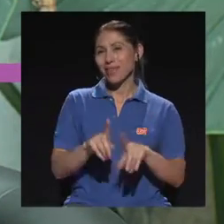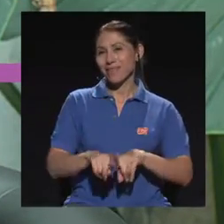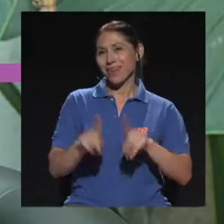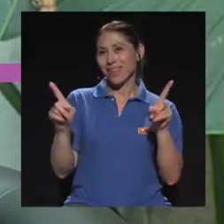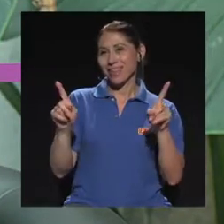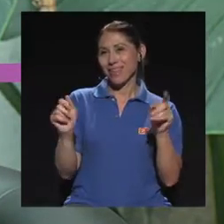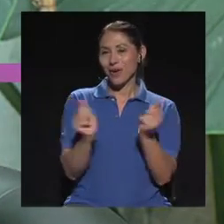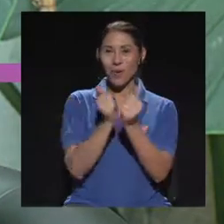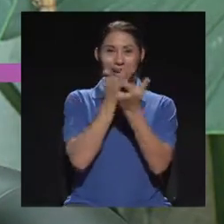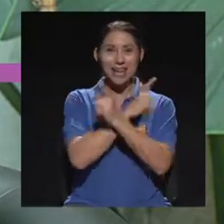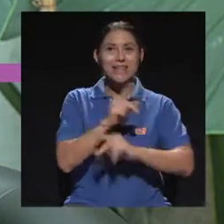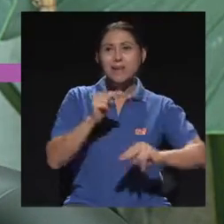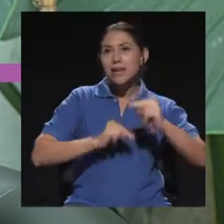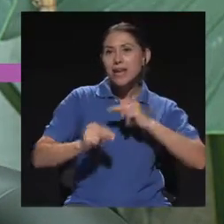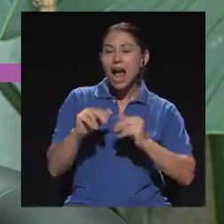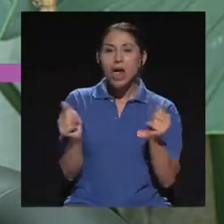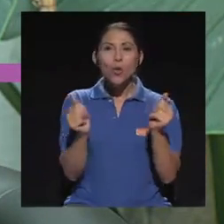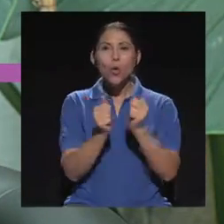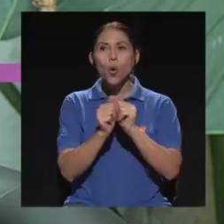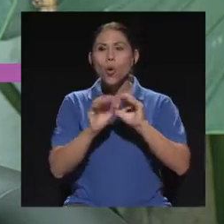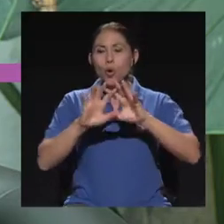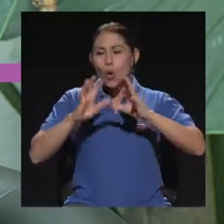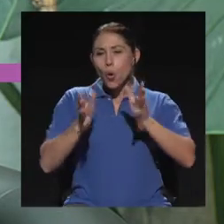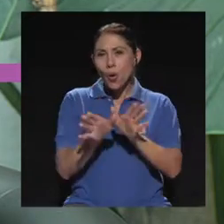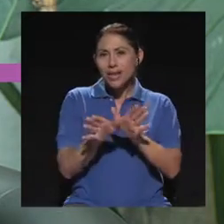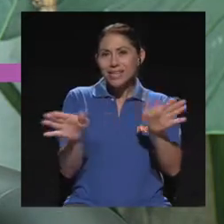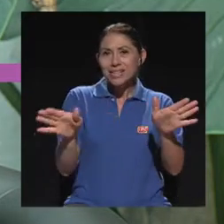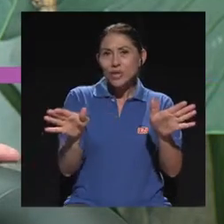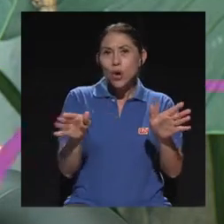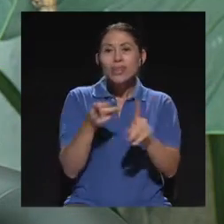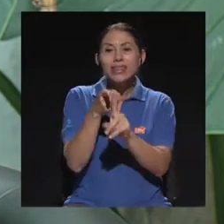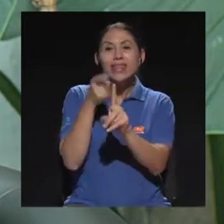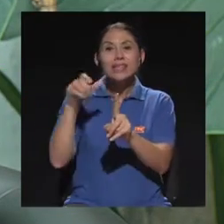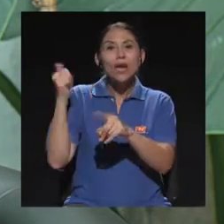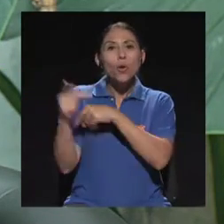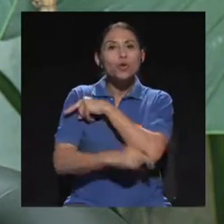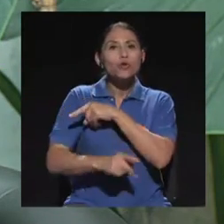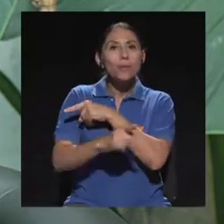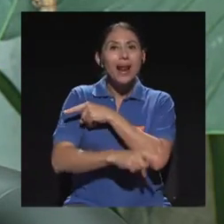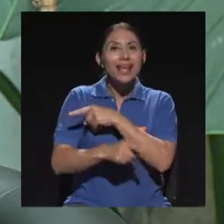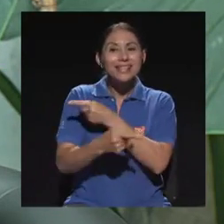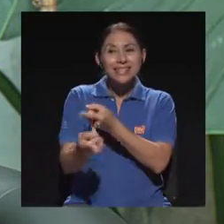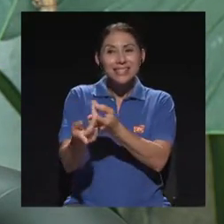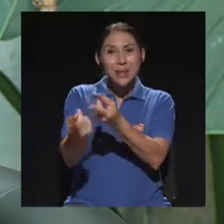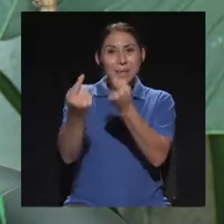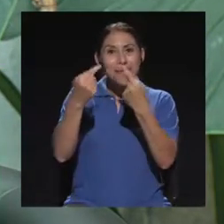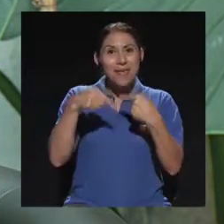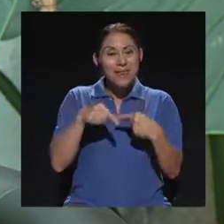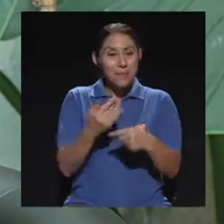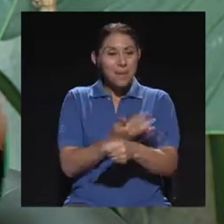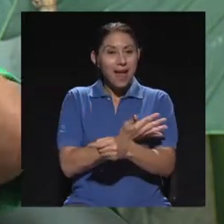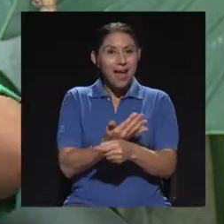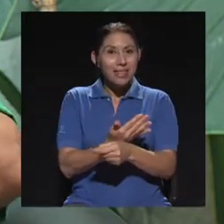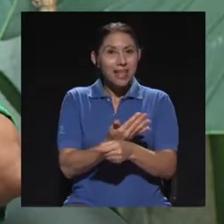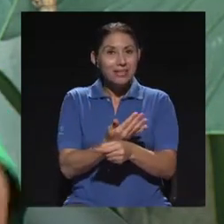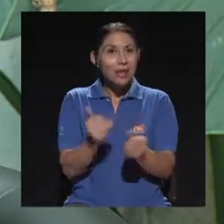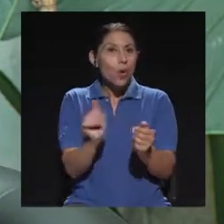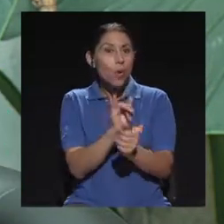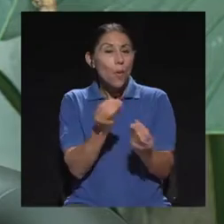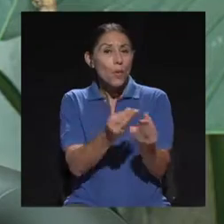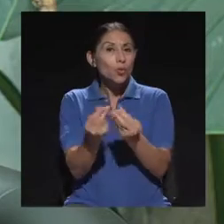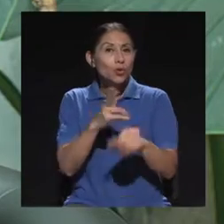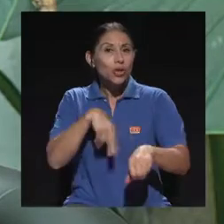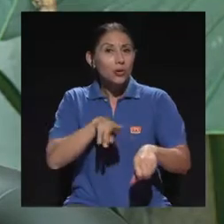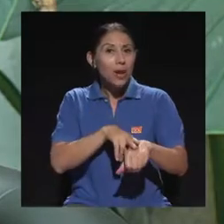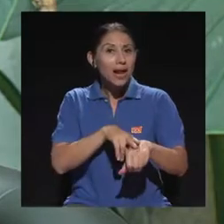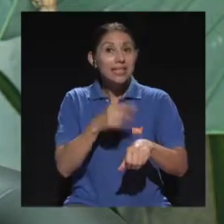y con todo lo que es la globalización, vienen plantas de otros países ya en forma de productos naturales y como allá sirvió, aquí también va a